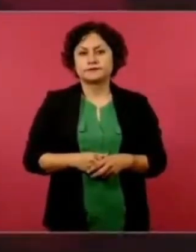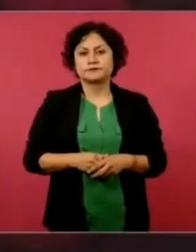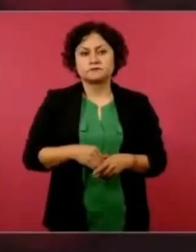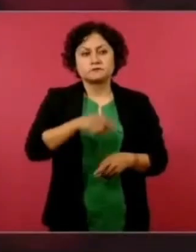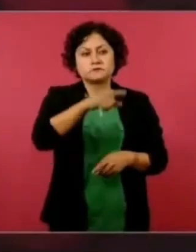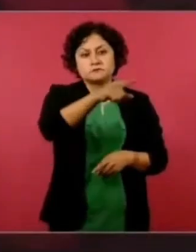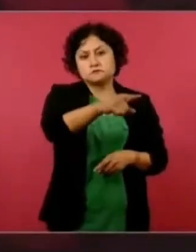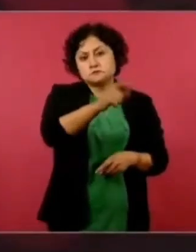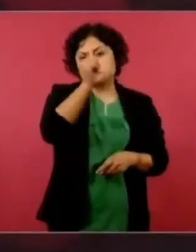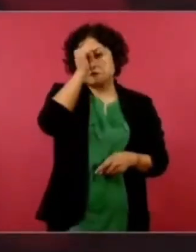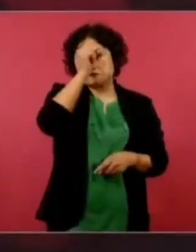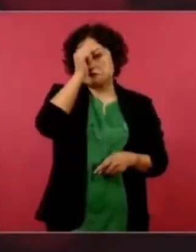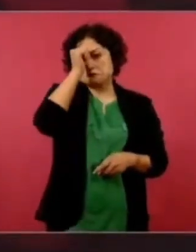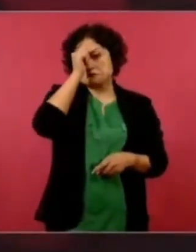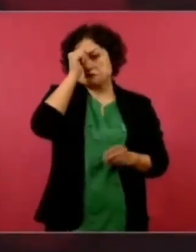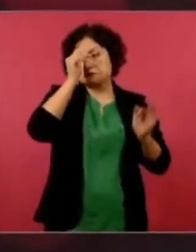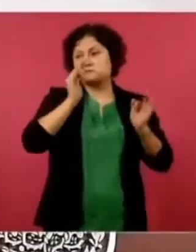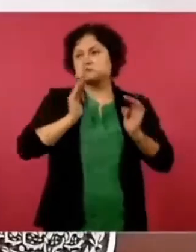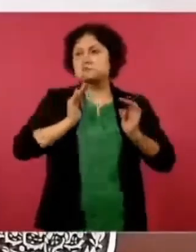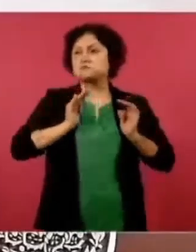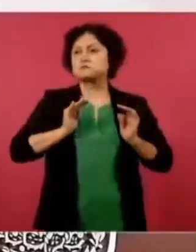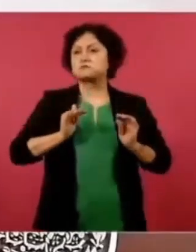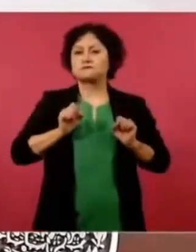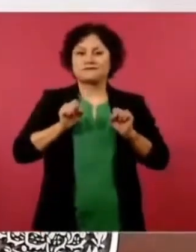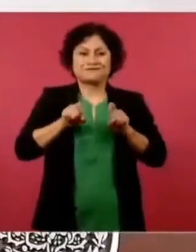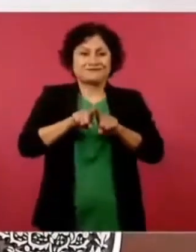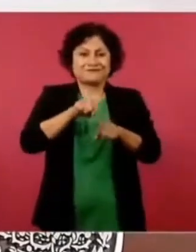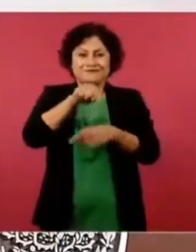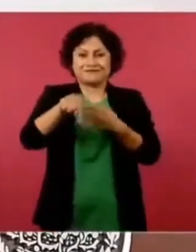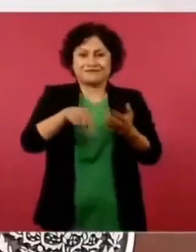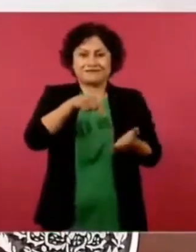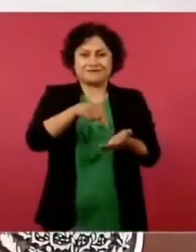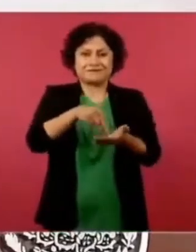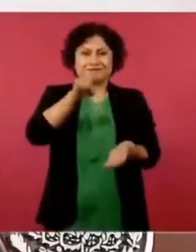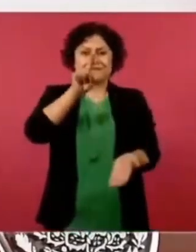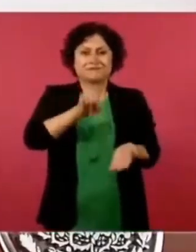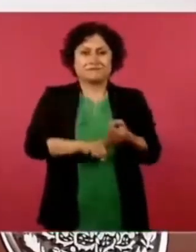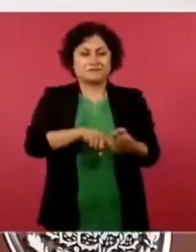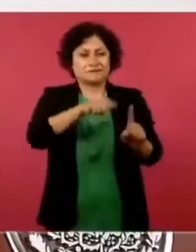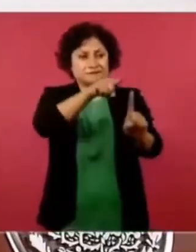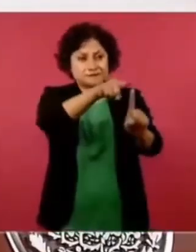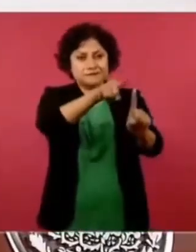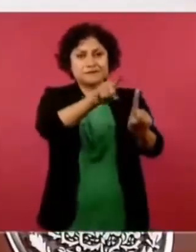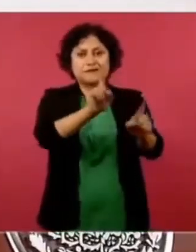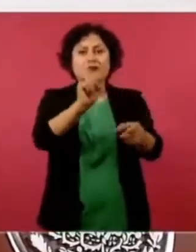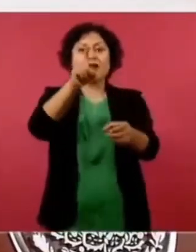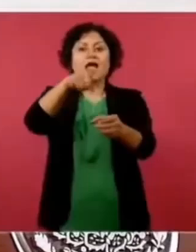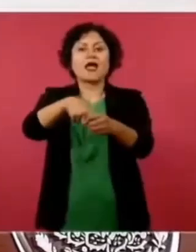en la zona. Era hasta promotor de un equipo de béisbol.